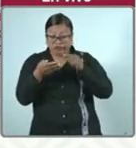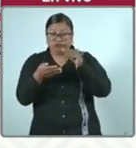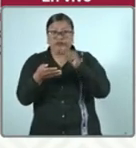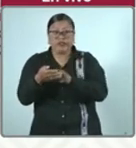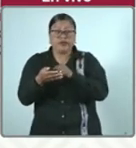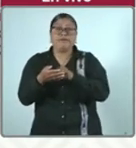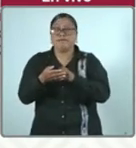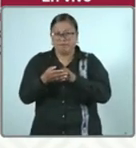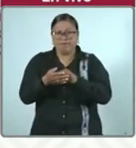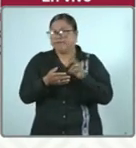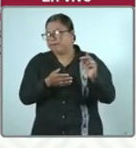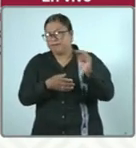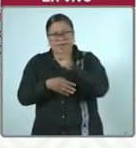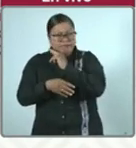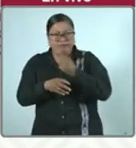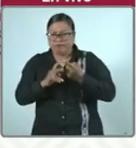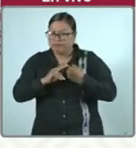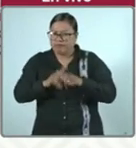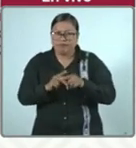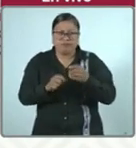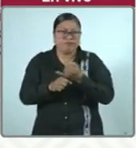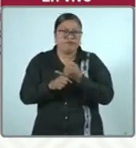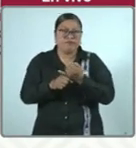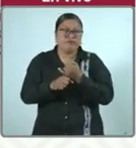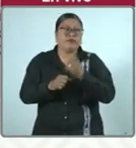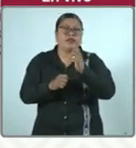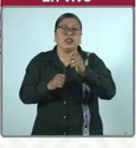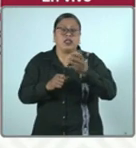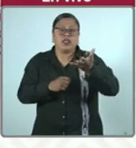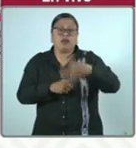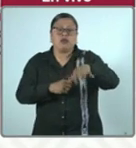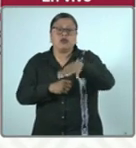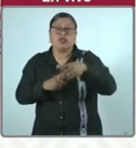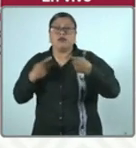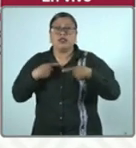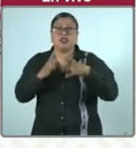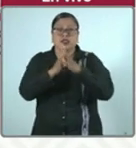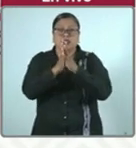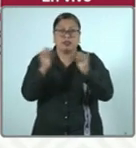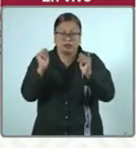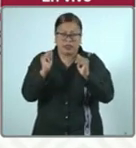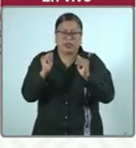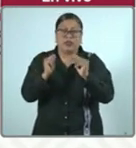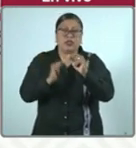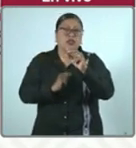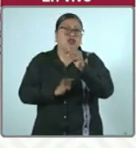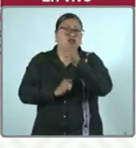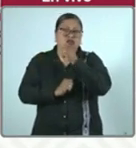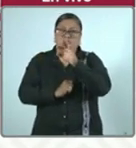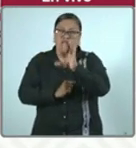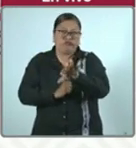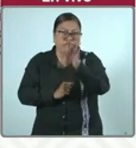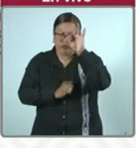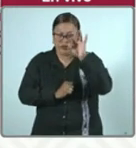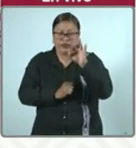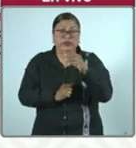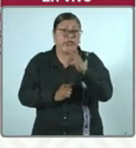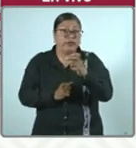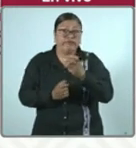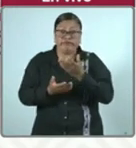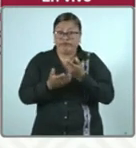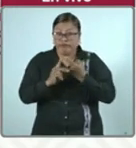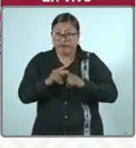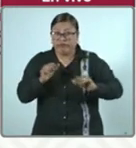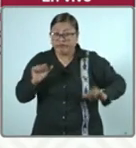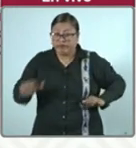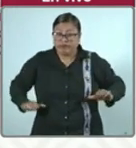activamos los protocolos conforme al protocolo homologado de búsqueda de personas desaparecidas y no localizadas. Activamos esas acciones,